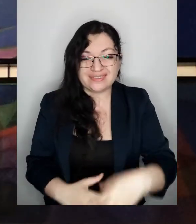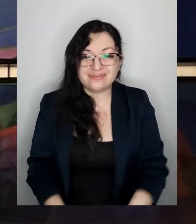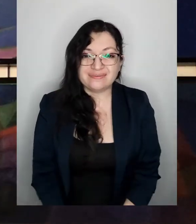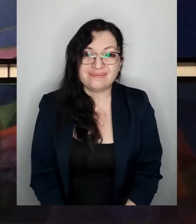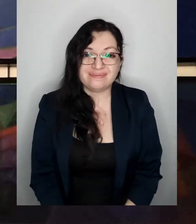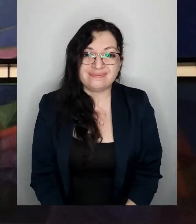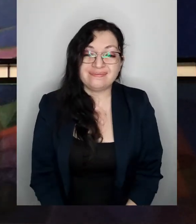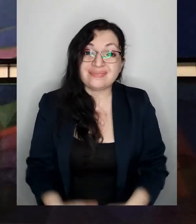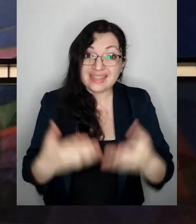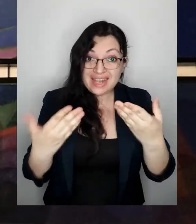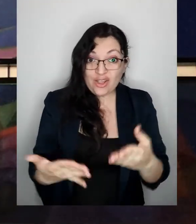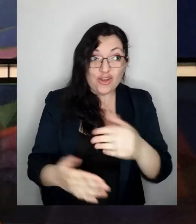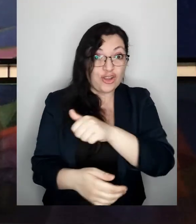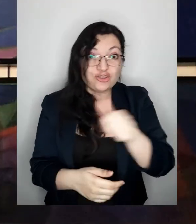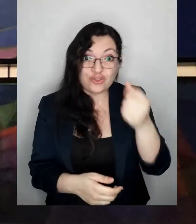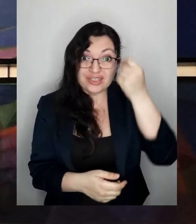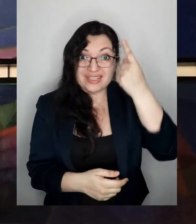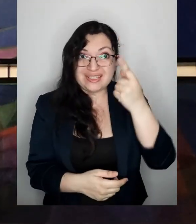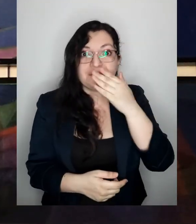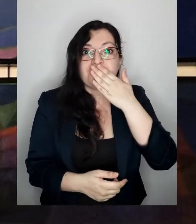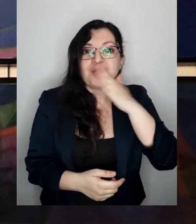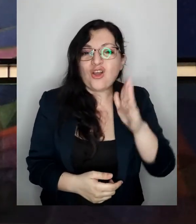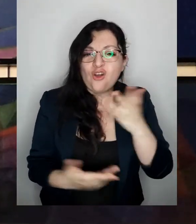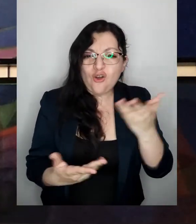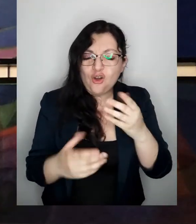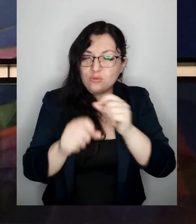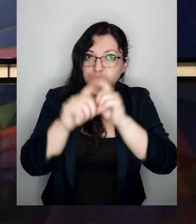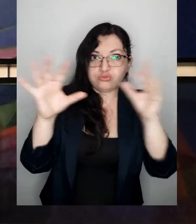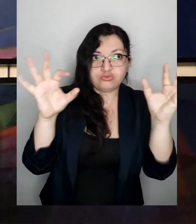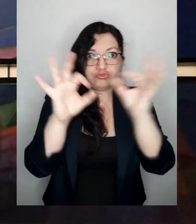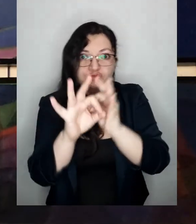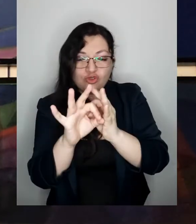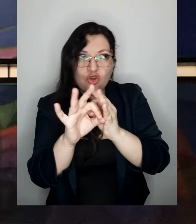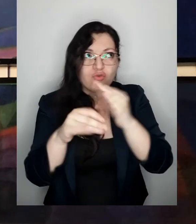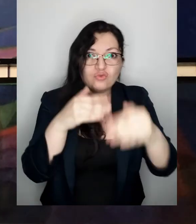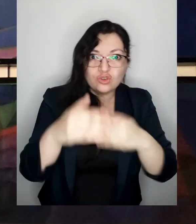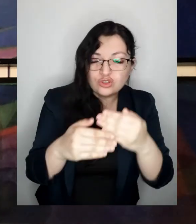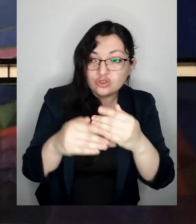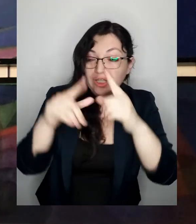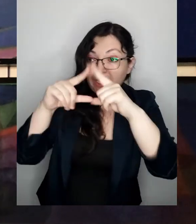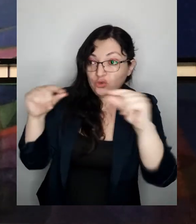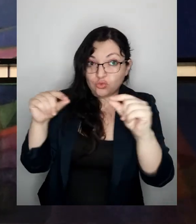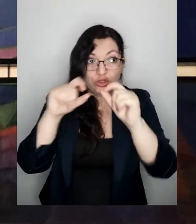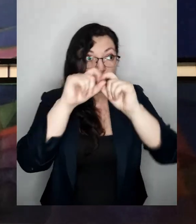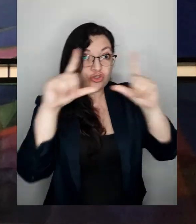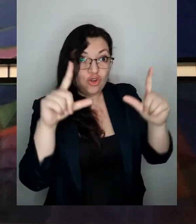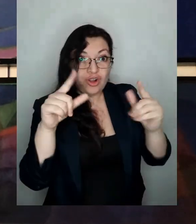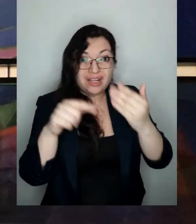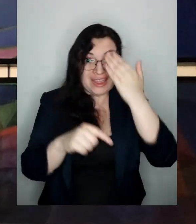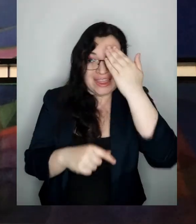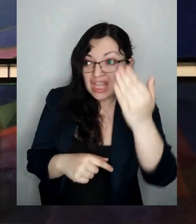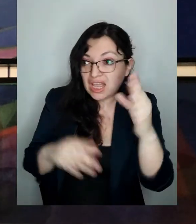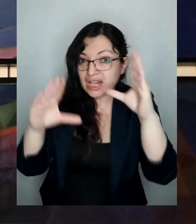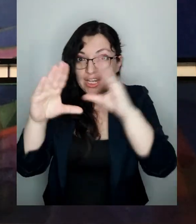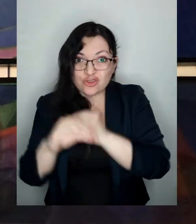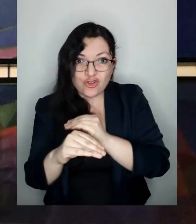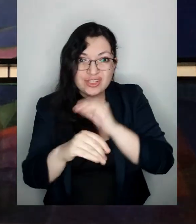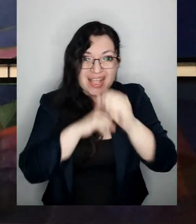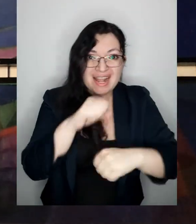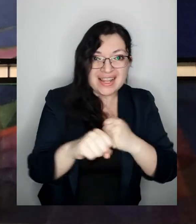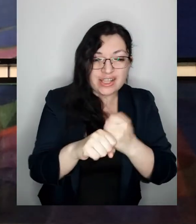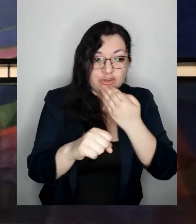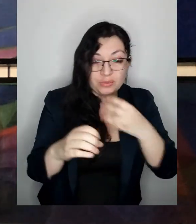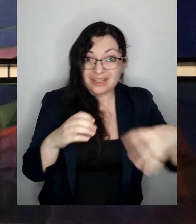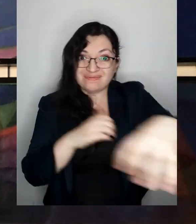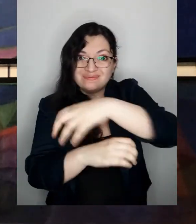y ahora que todos entendemos mejor cómo funcionan los eclipses lunares solares el día y la noche el año y las estaciones del